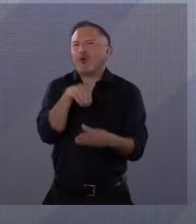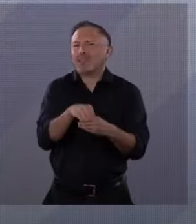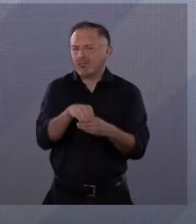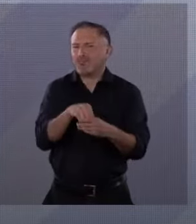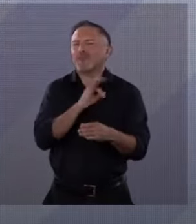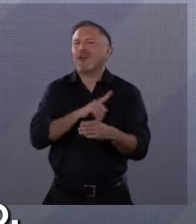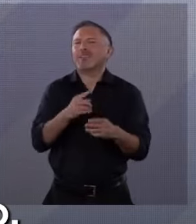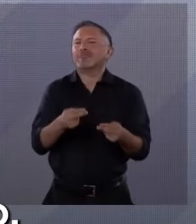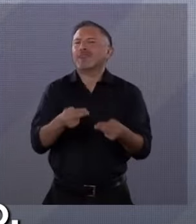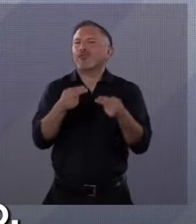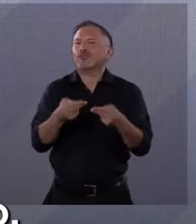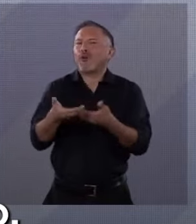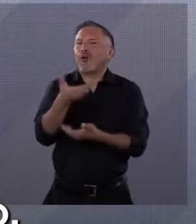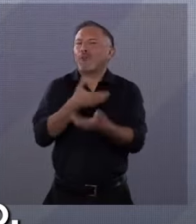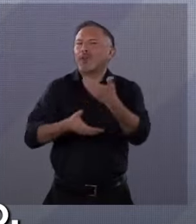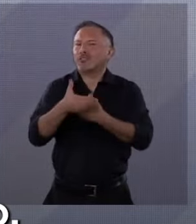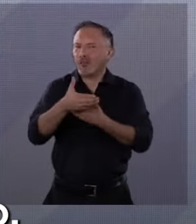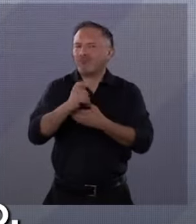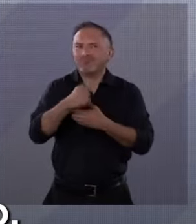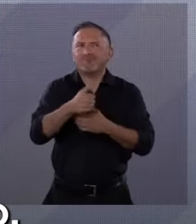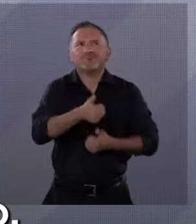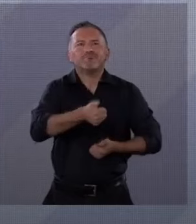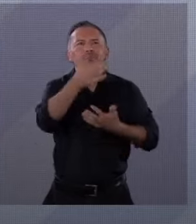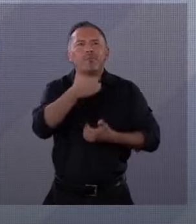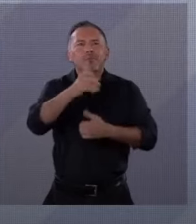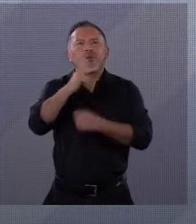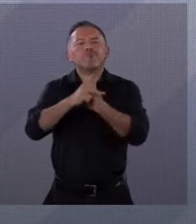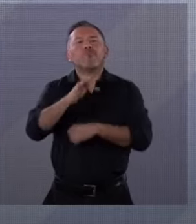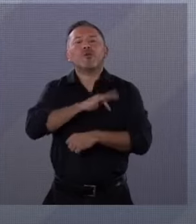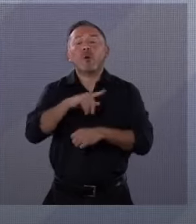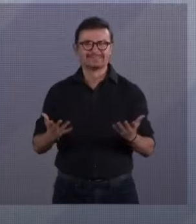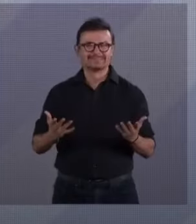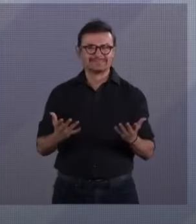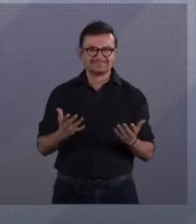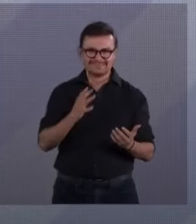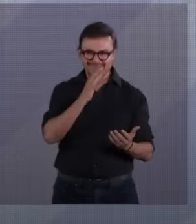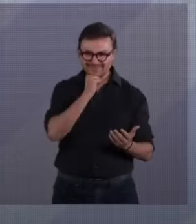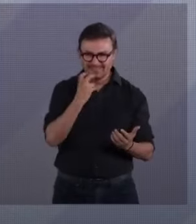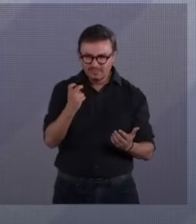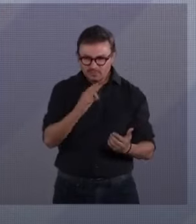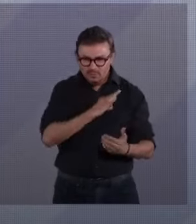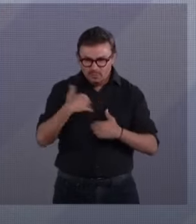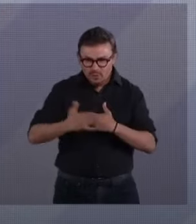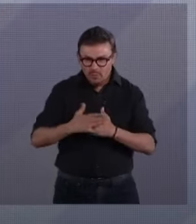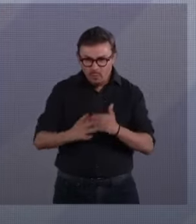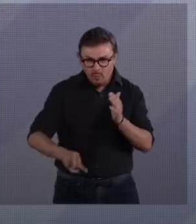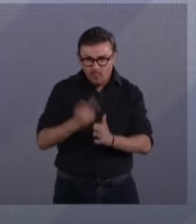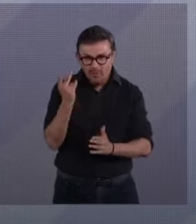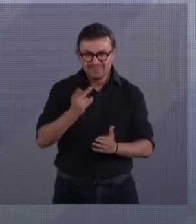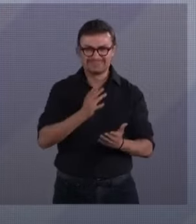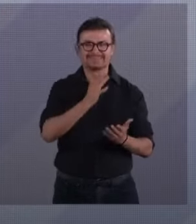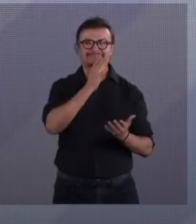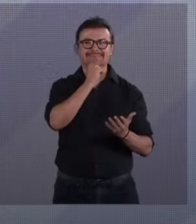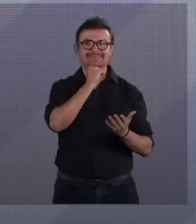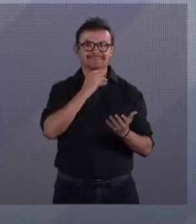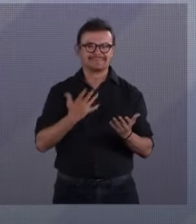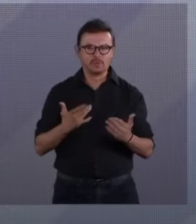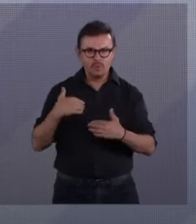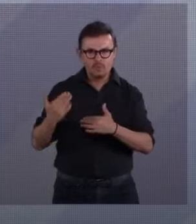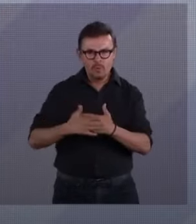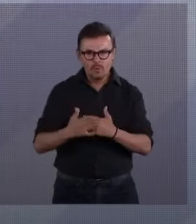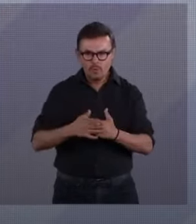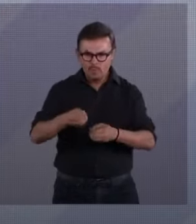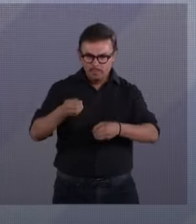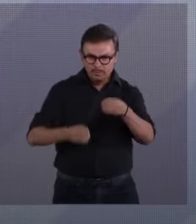internacional. Eso es lo que voy a hacer en mi gobierno, crecer. No puede volver a llegar otra ministra a la